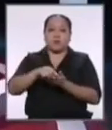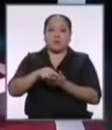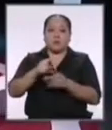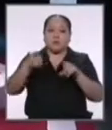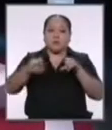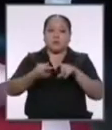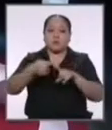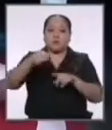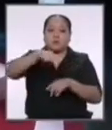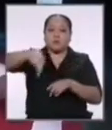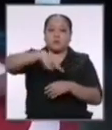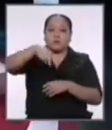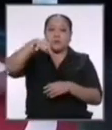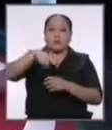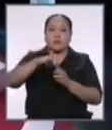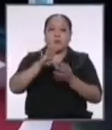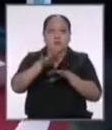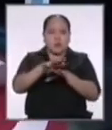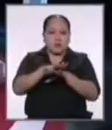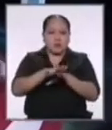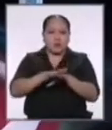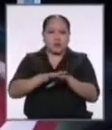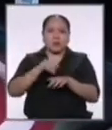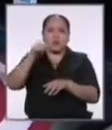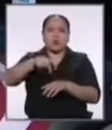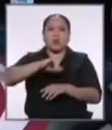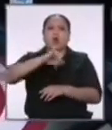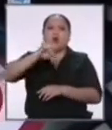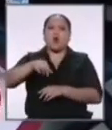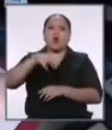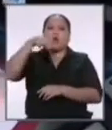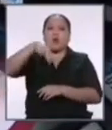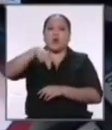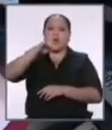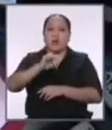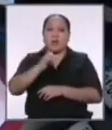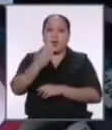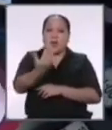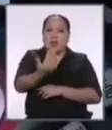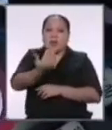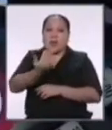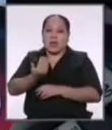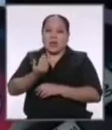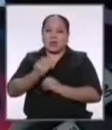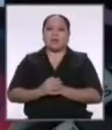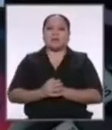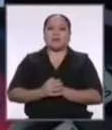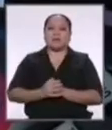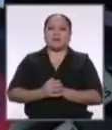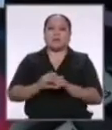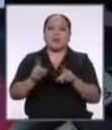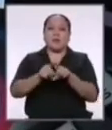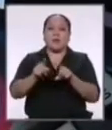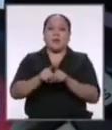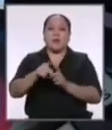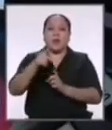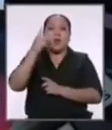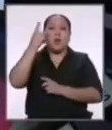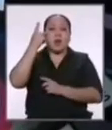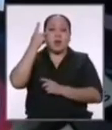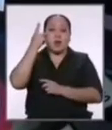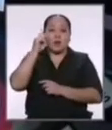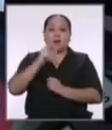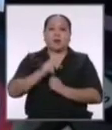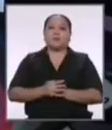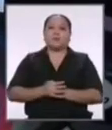señal a ver con despacio nomás a donde dice JNE adelante de eso y también a la señora Keiko Fujimori